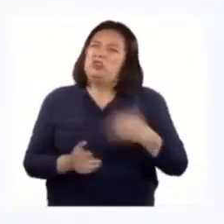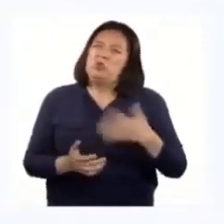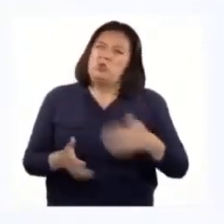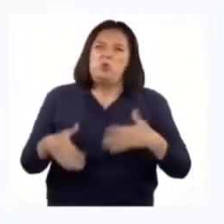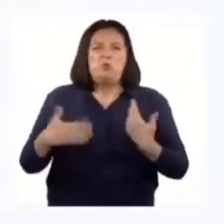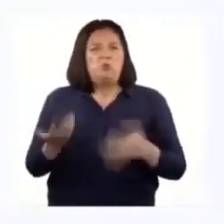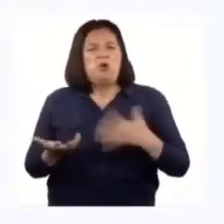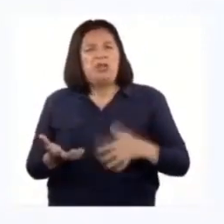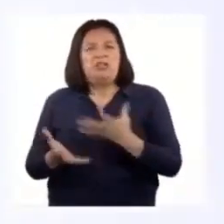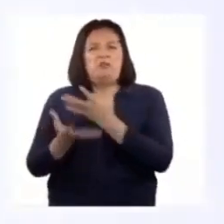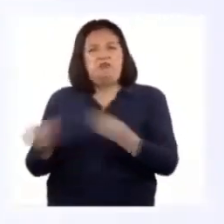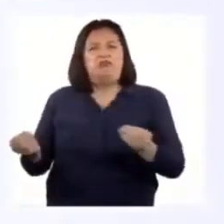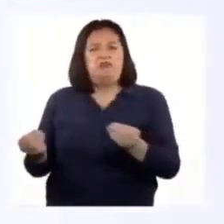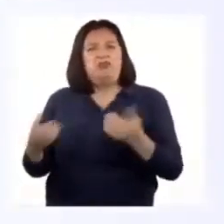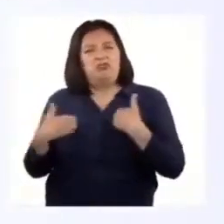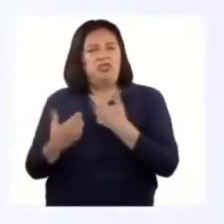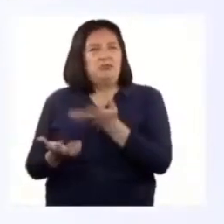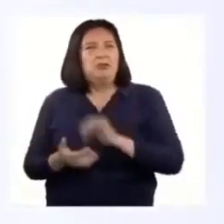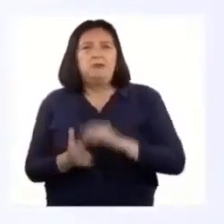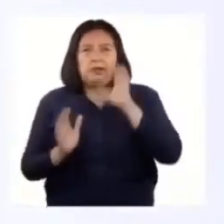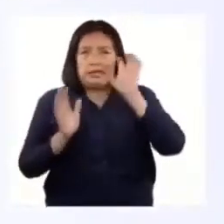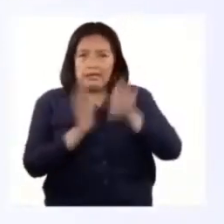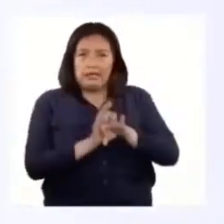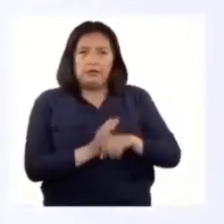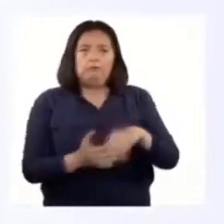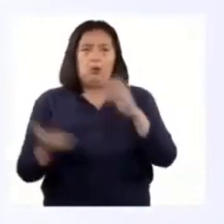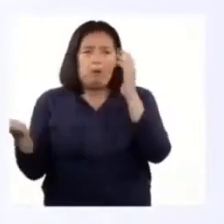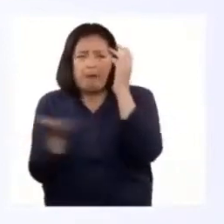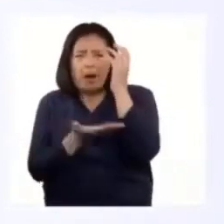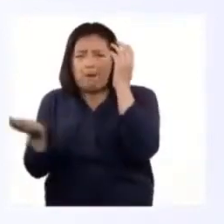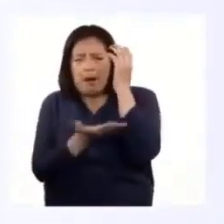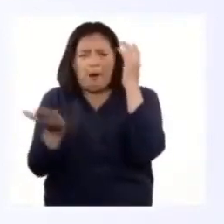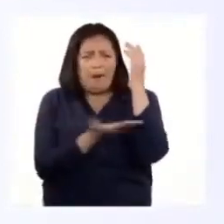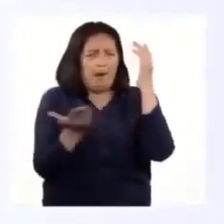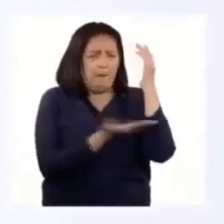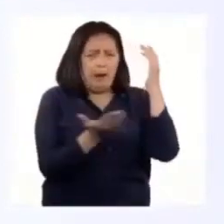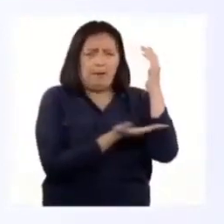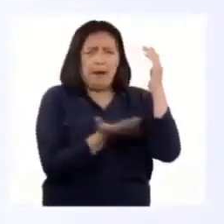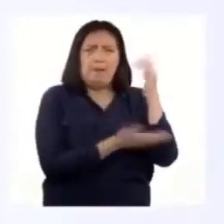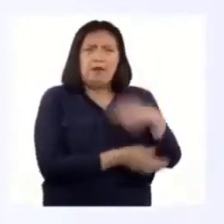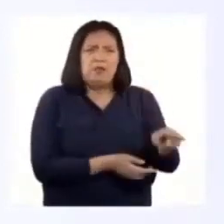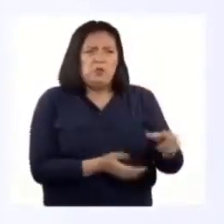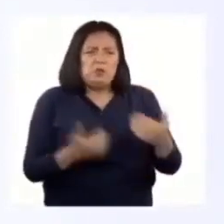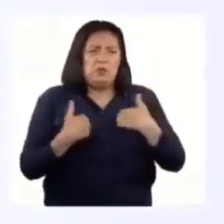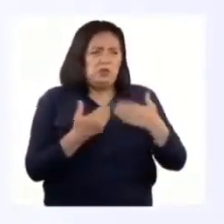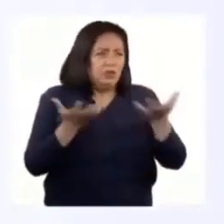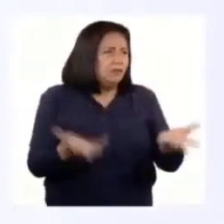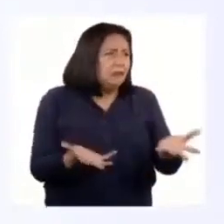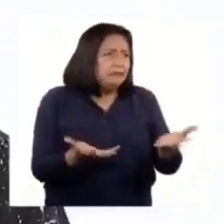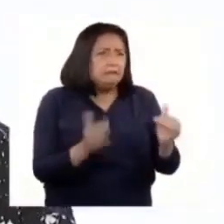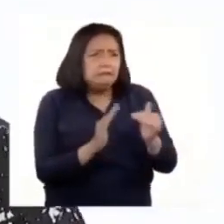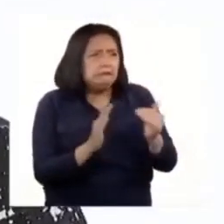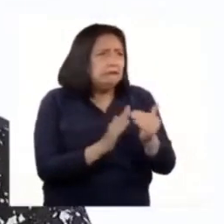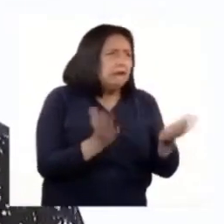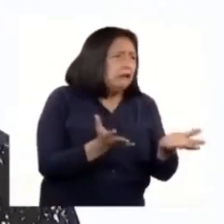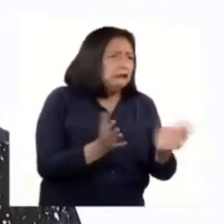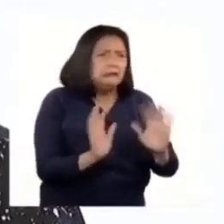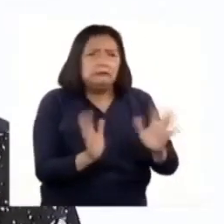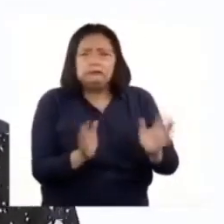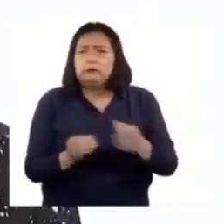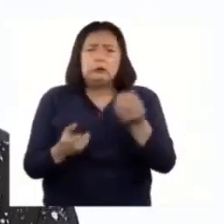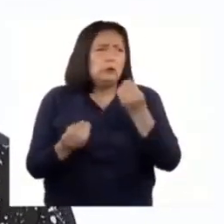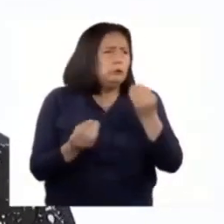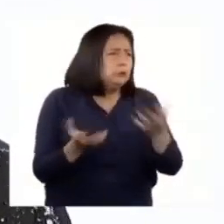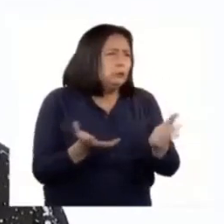extinción de las especies. Por ejemplo, a causa de la tala indiscriminada o la deforestación, los animales pierden sus hogares, se quedan sin